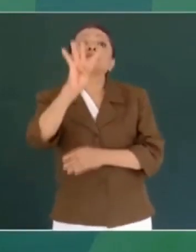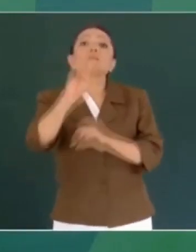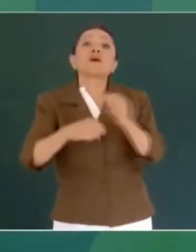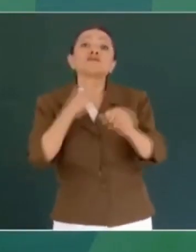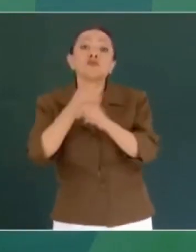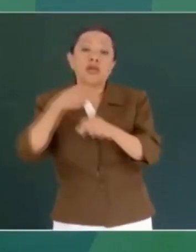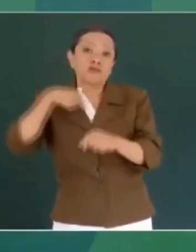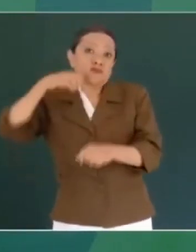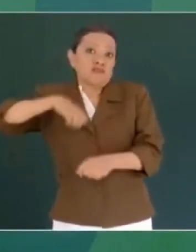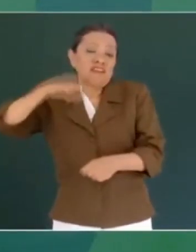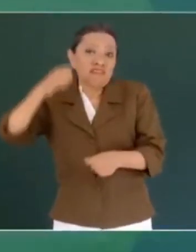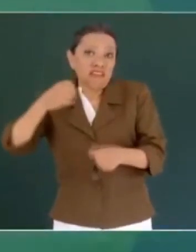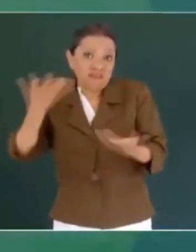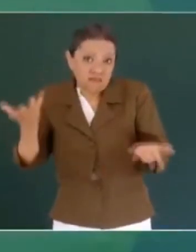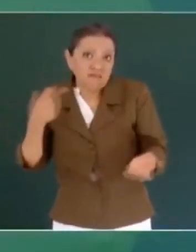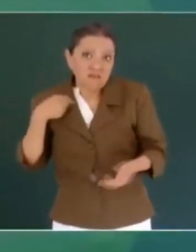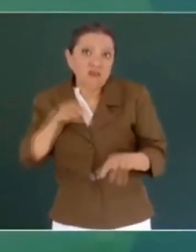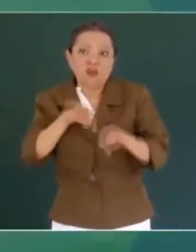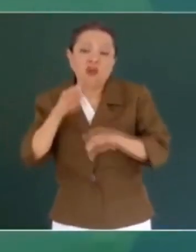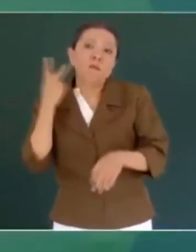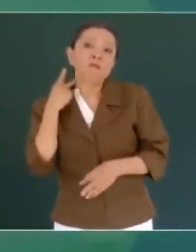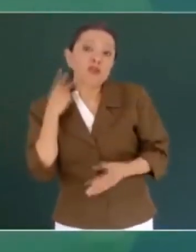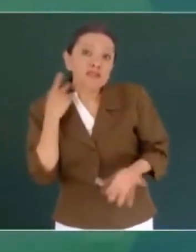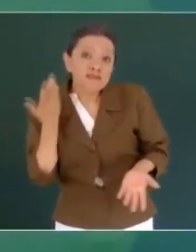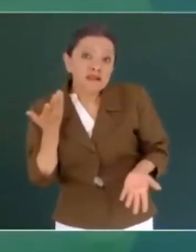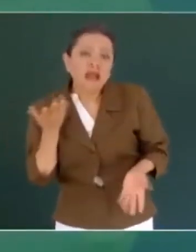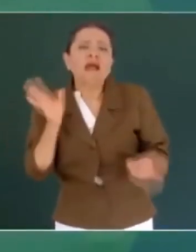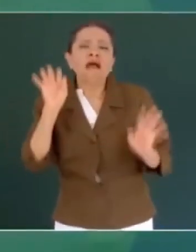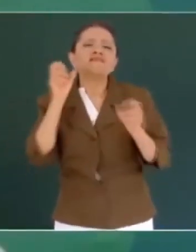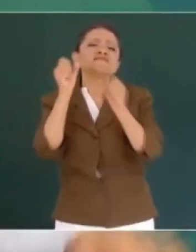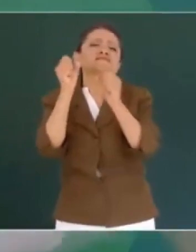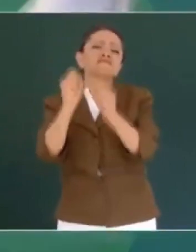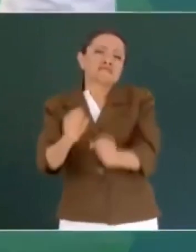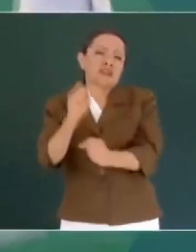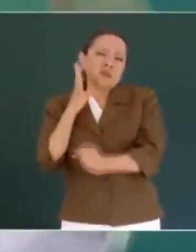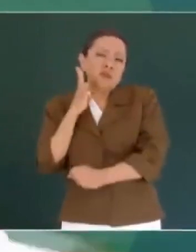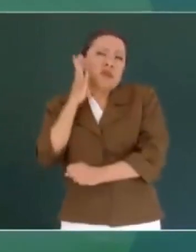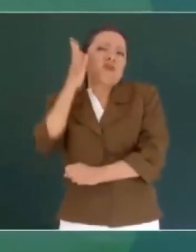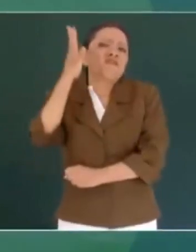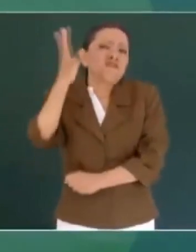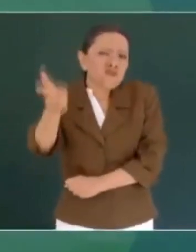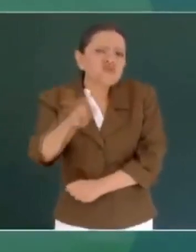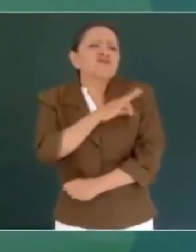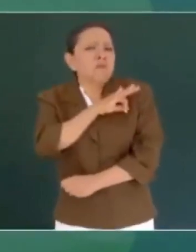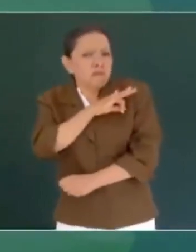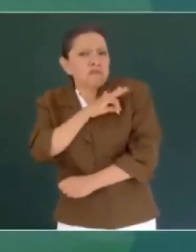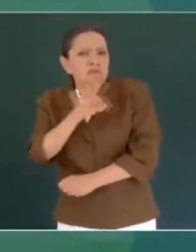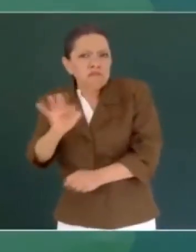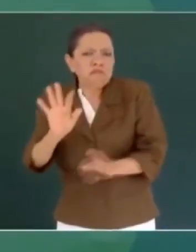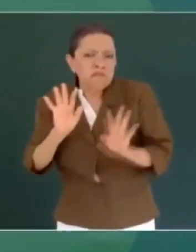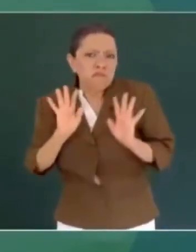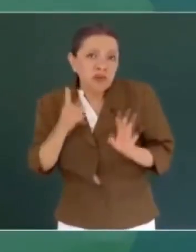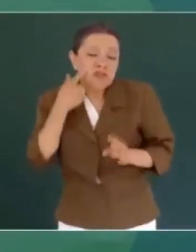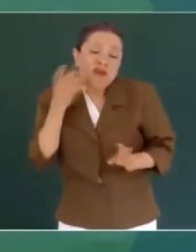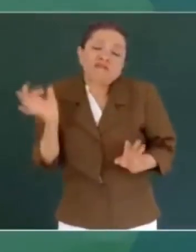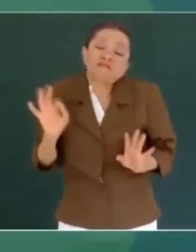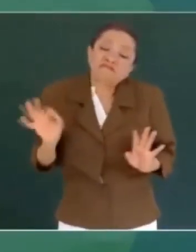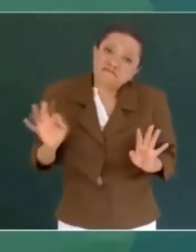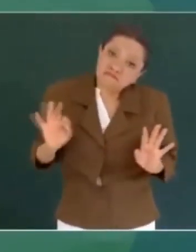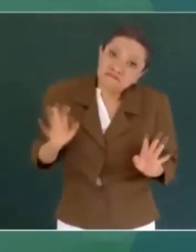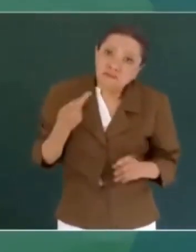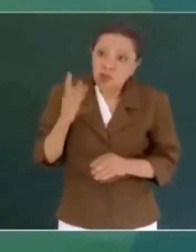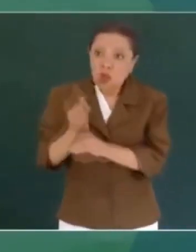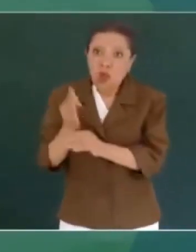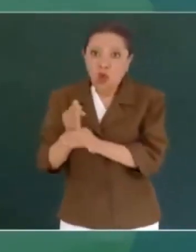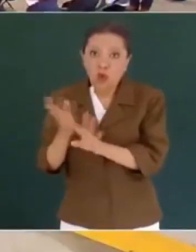me dedico a la política, sólo sé hacer esto, entonces seguramente en un futuro quizá, pero en